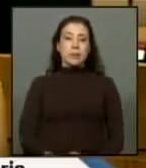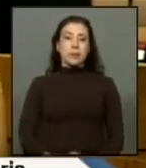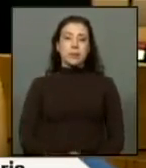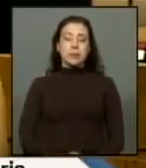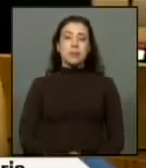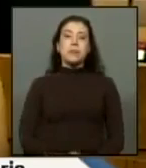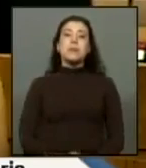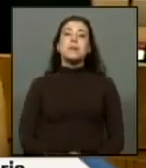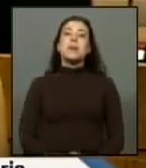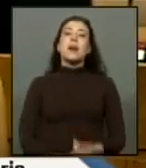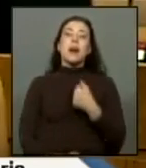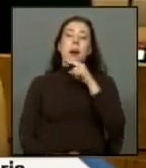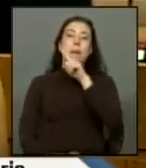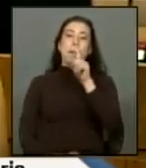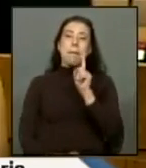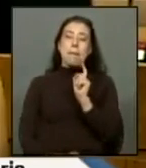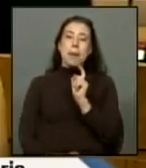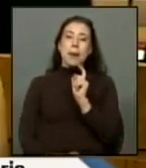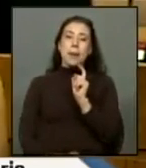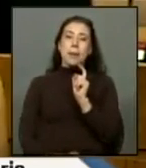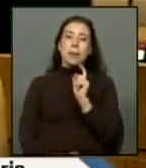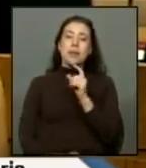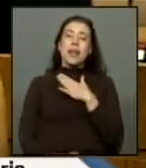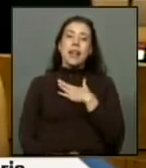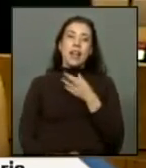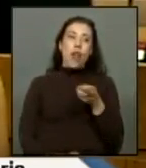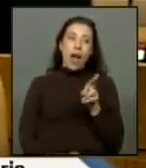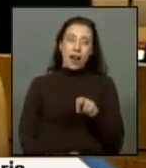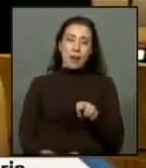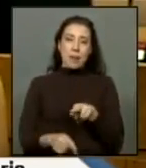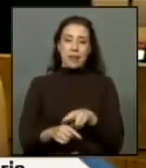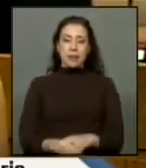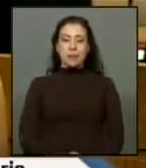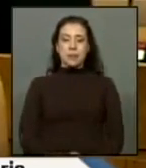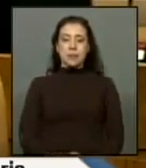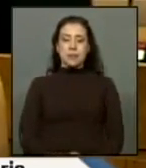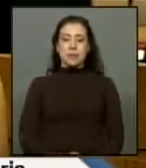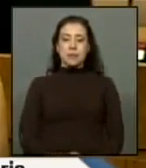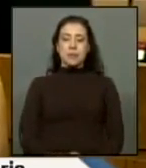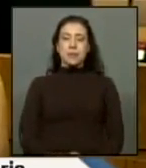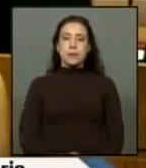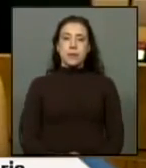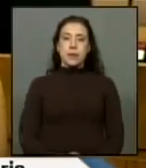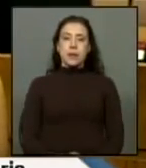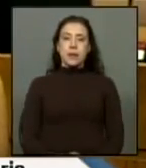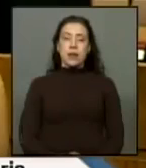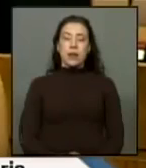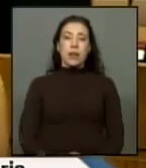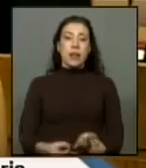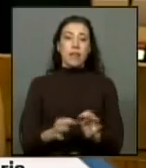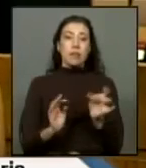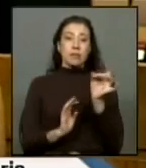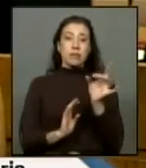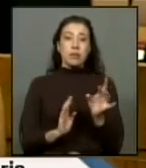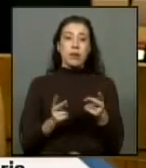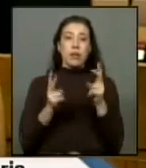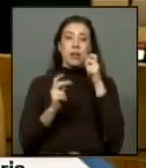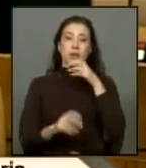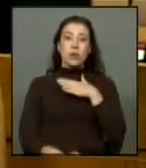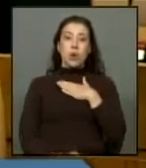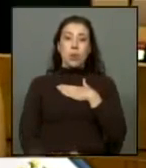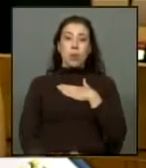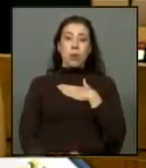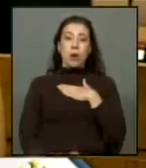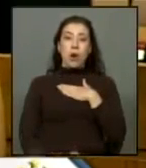hay una pregunta que me parece que es pertinente volver a realizar después de las terribles violaciones a los derechos humanos y que